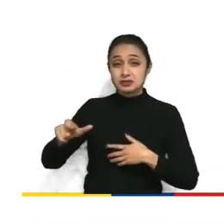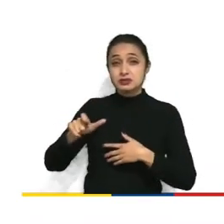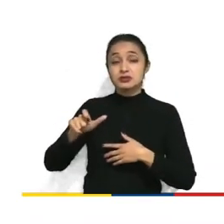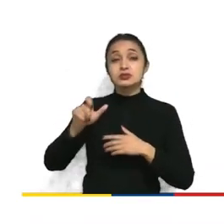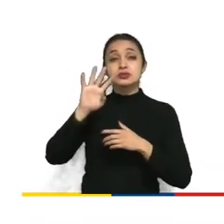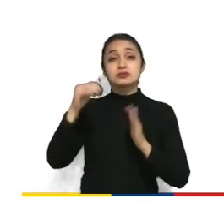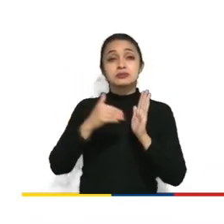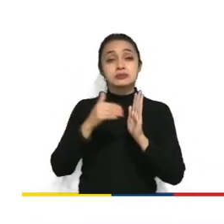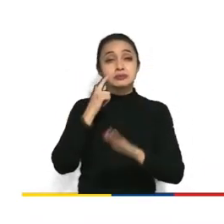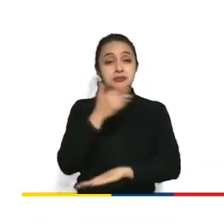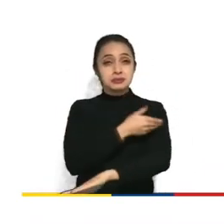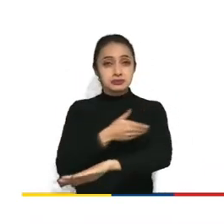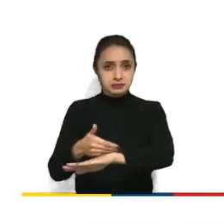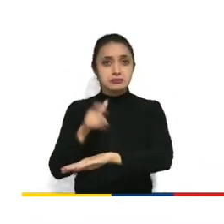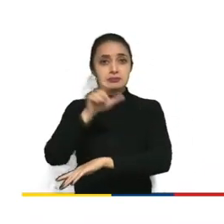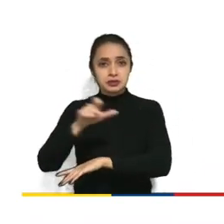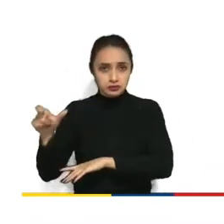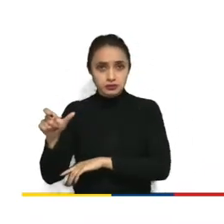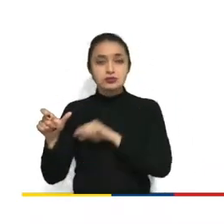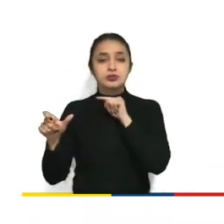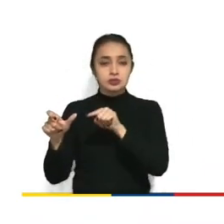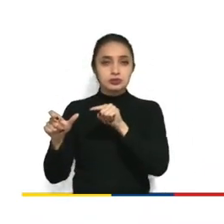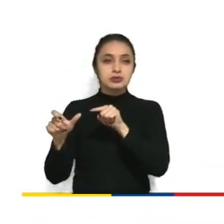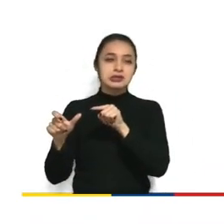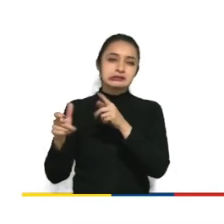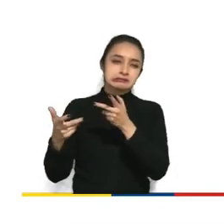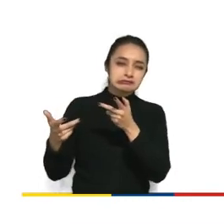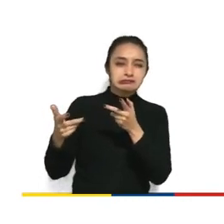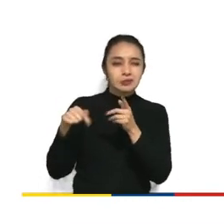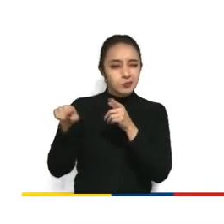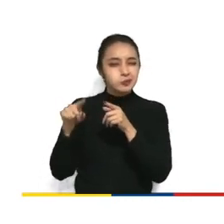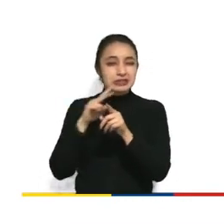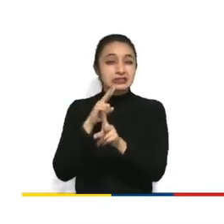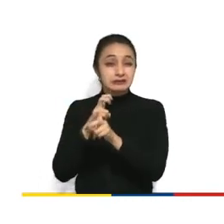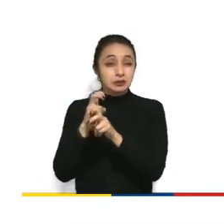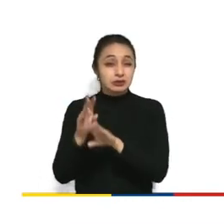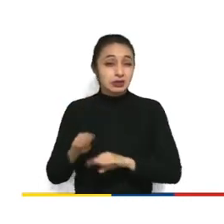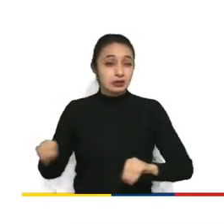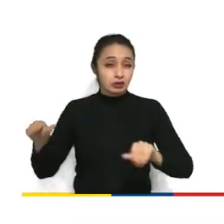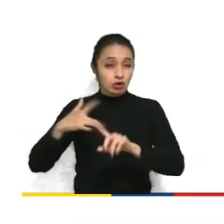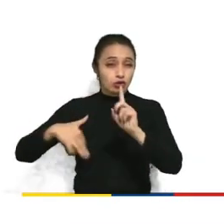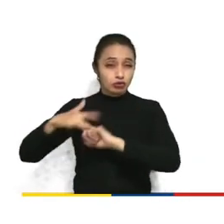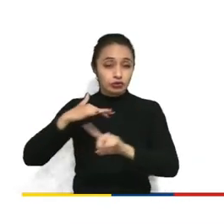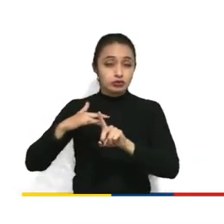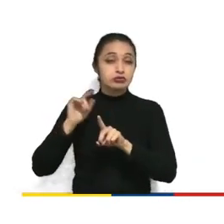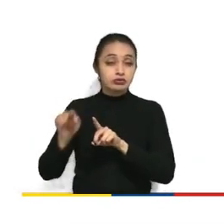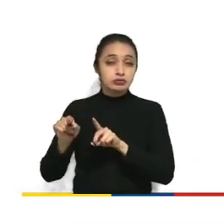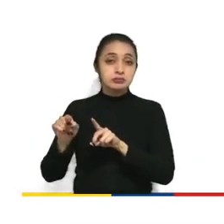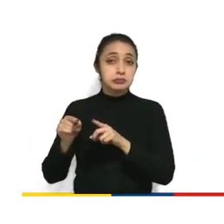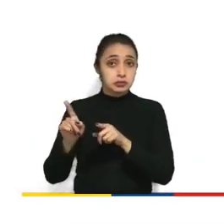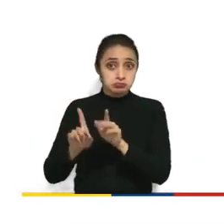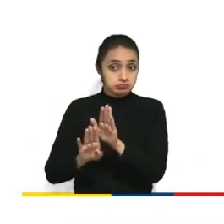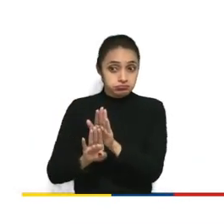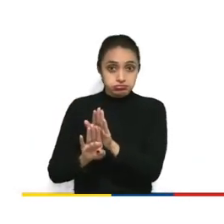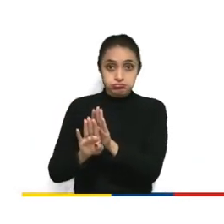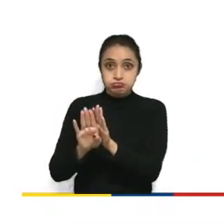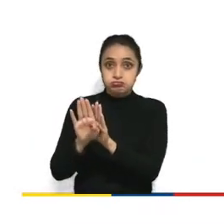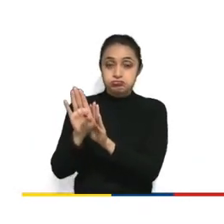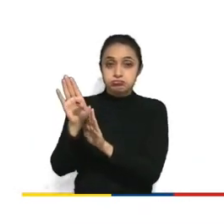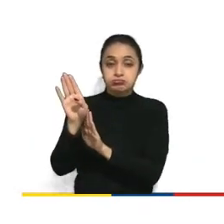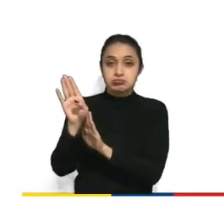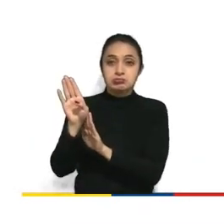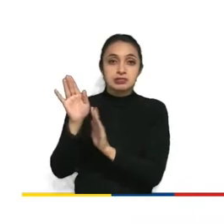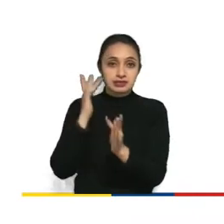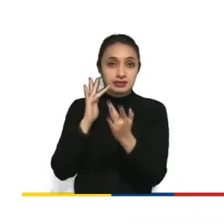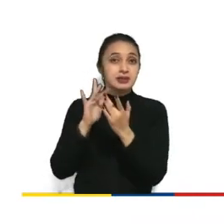de personas y también muchas dificultades en el terreno, han logrado tener éxito en este sentido. Lo mismo